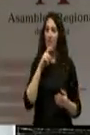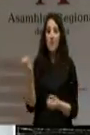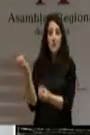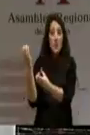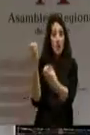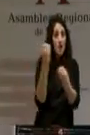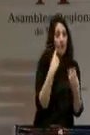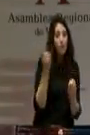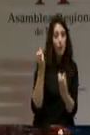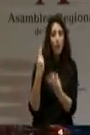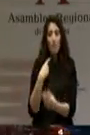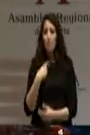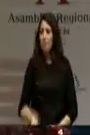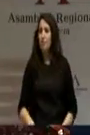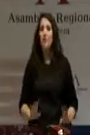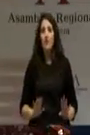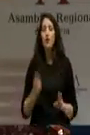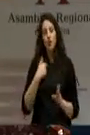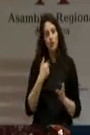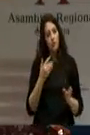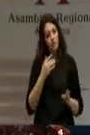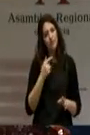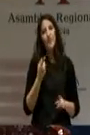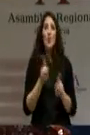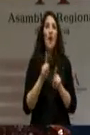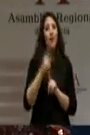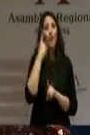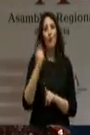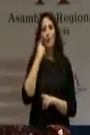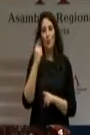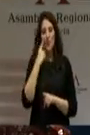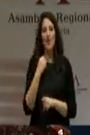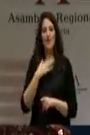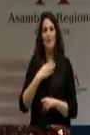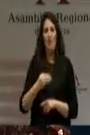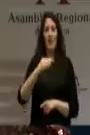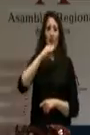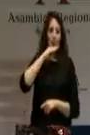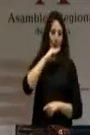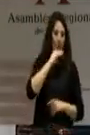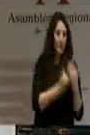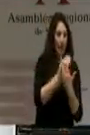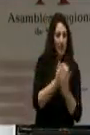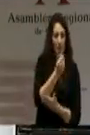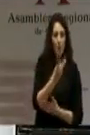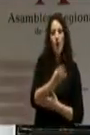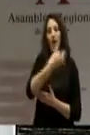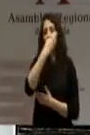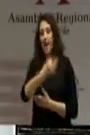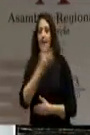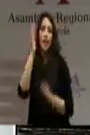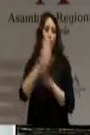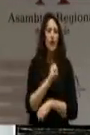Yo les invito… Yo tengo la mala costumbre de poderme enfadar algunas mañanas, algunas tardes o algunas noches,